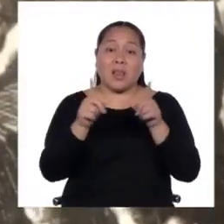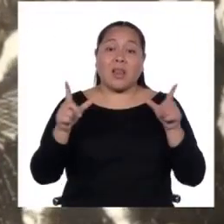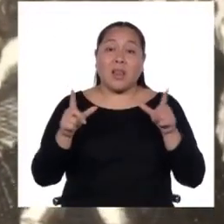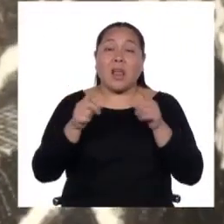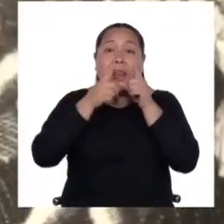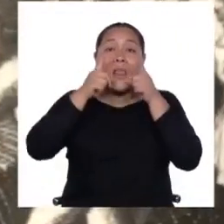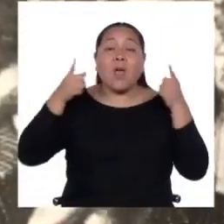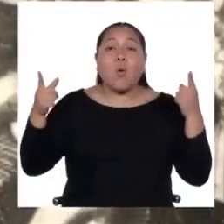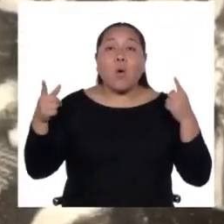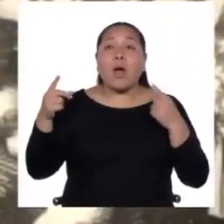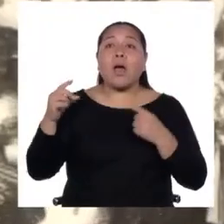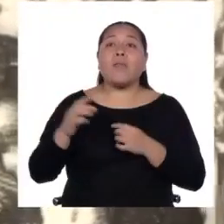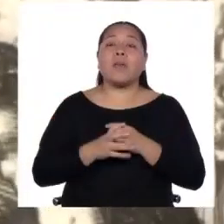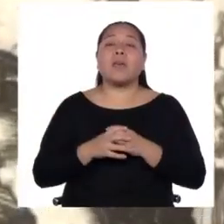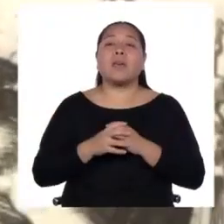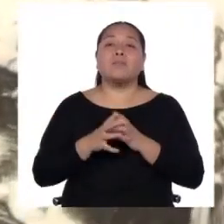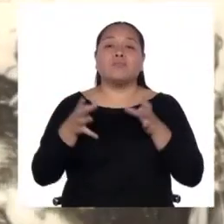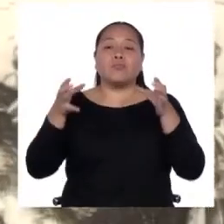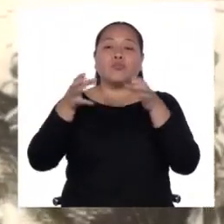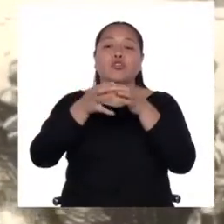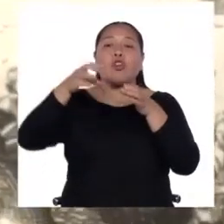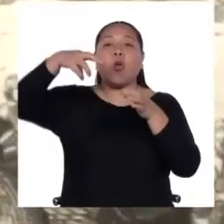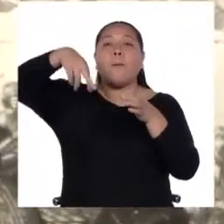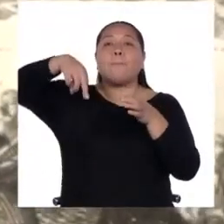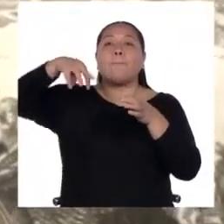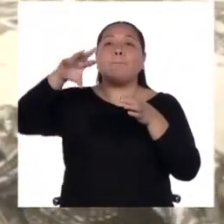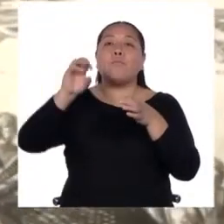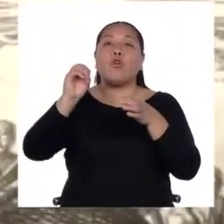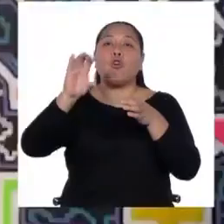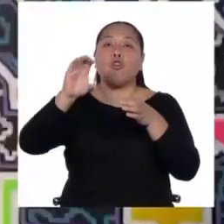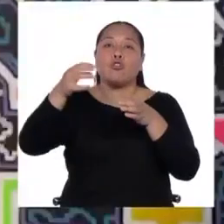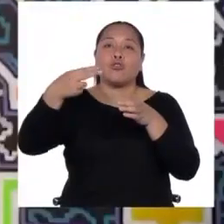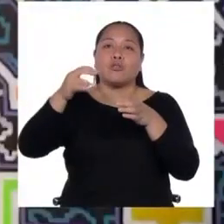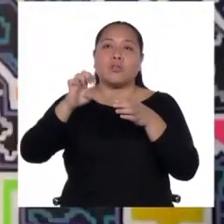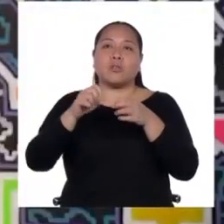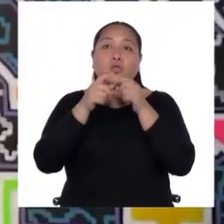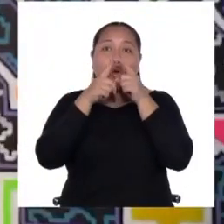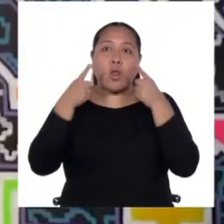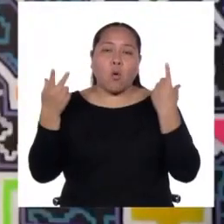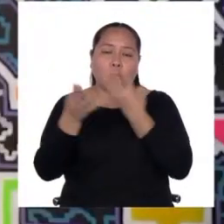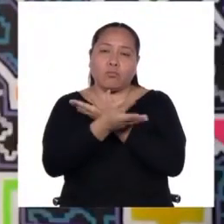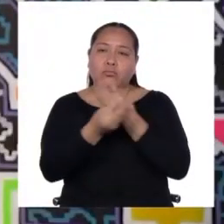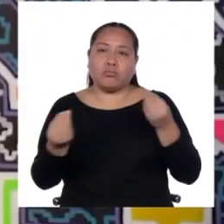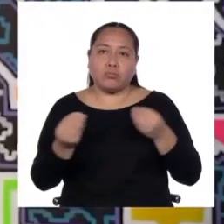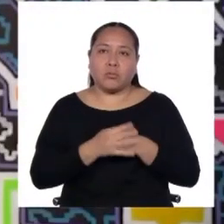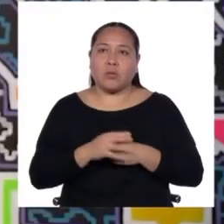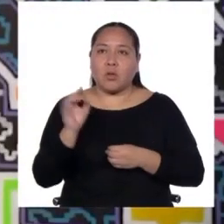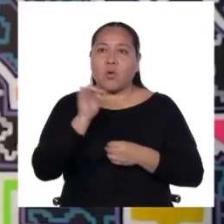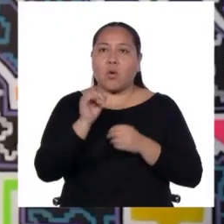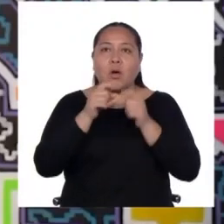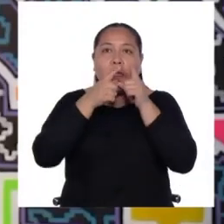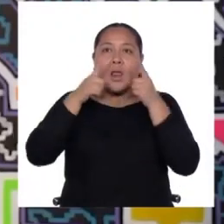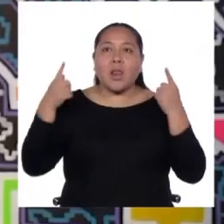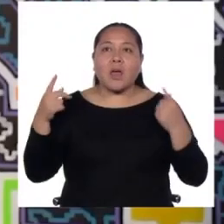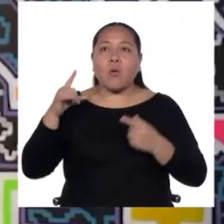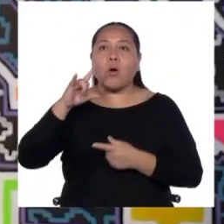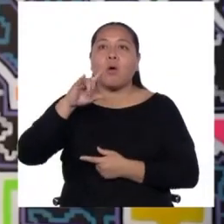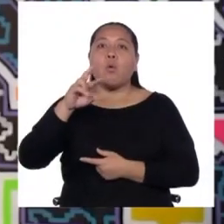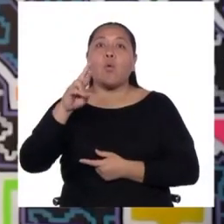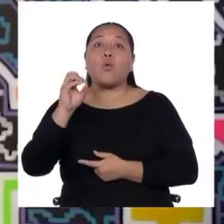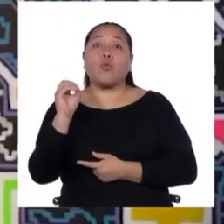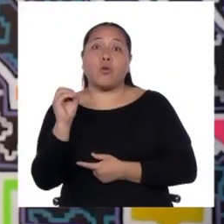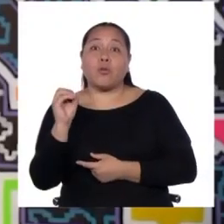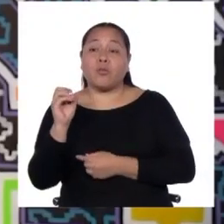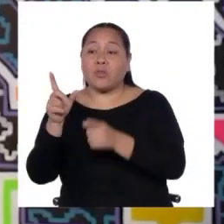Sobre la lengua Moche podemos decir que es una lengua extinta, como lo es la lengua Uro en el lago